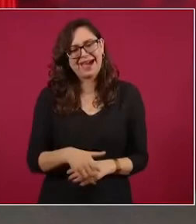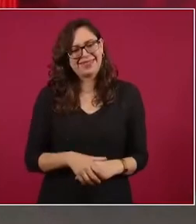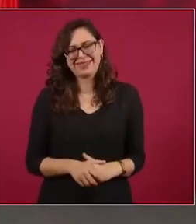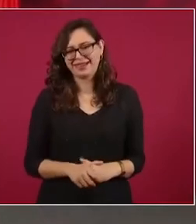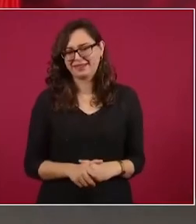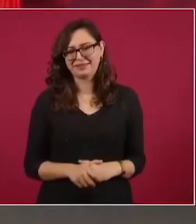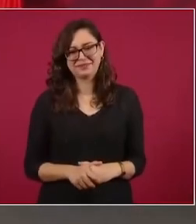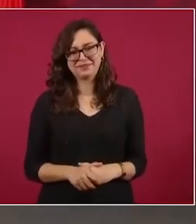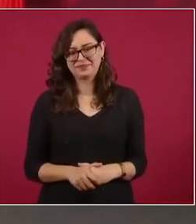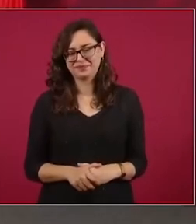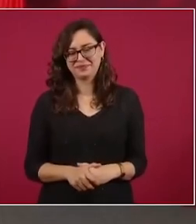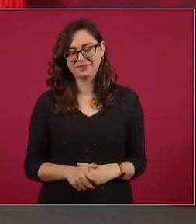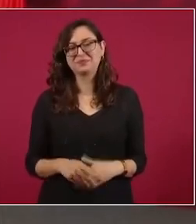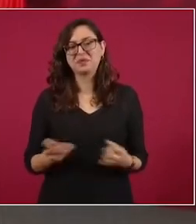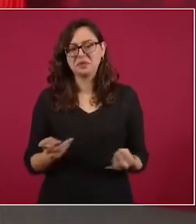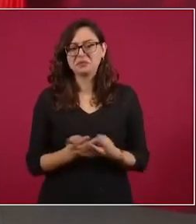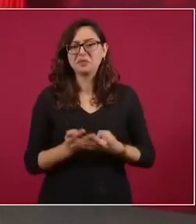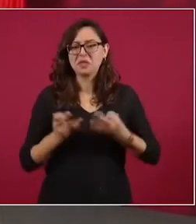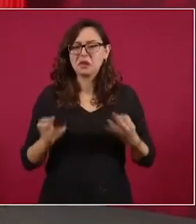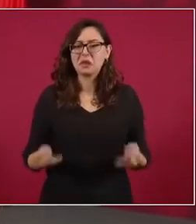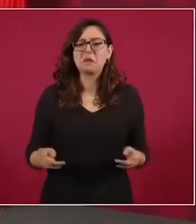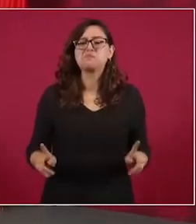ejidales al mercado.